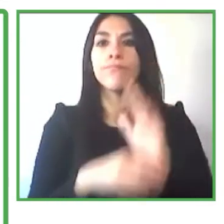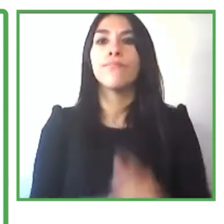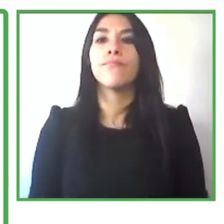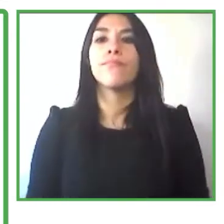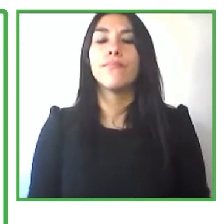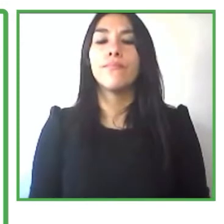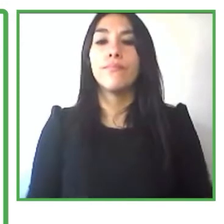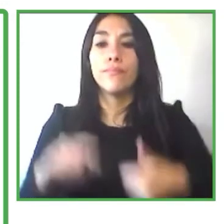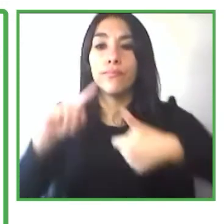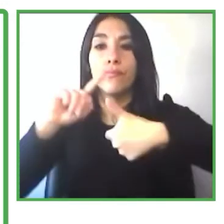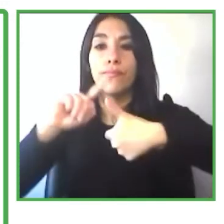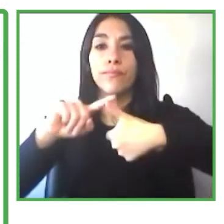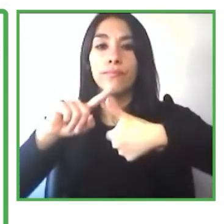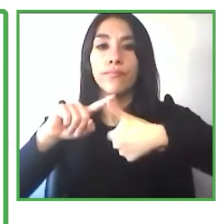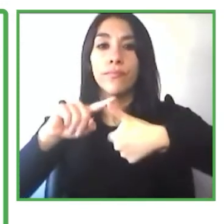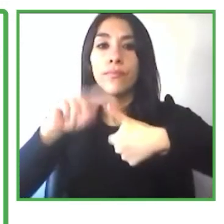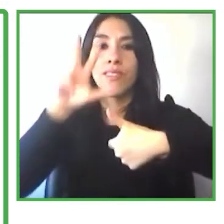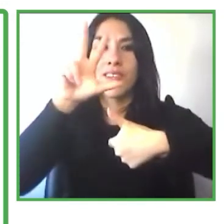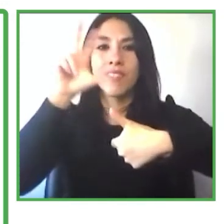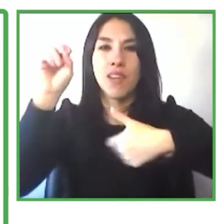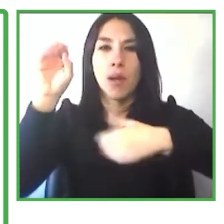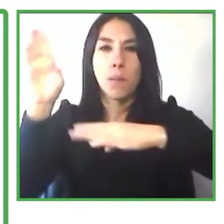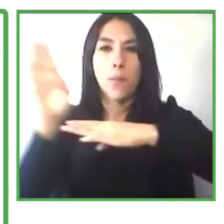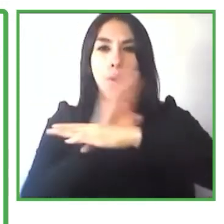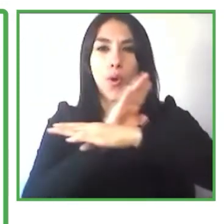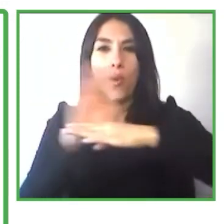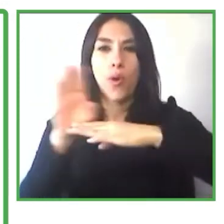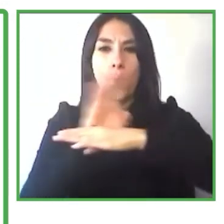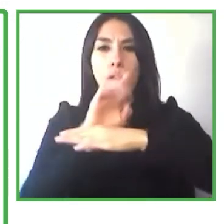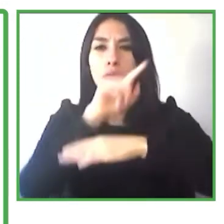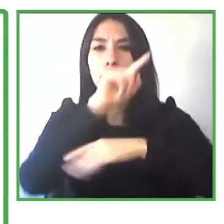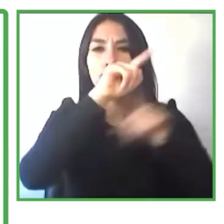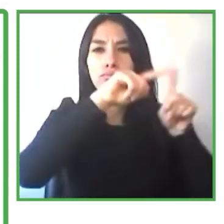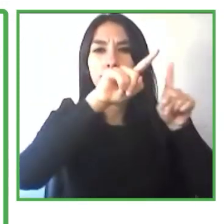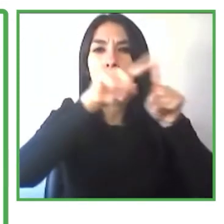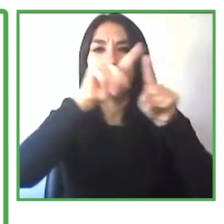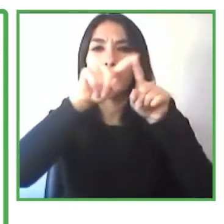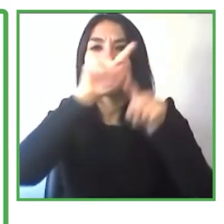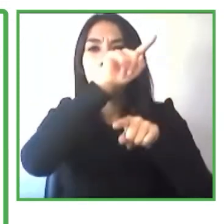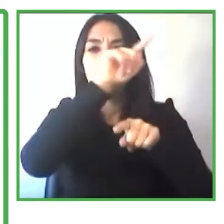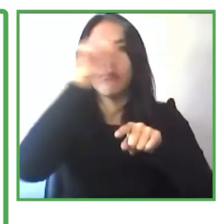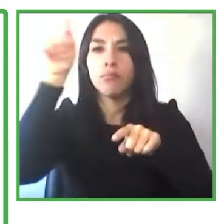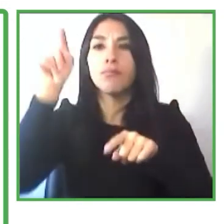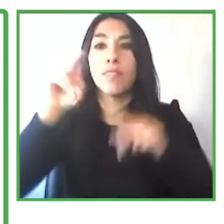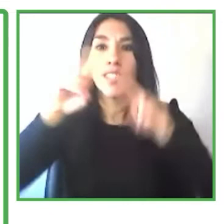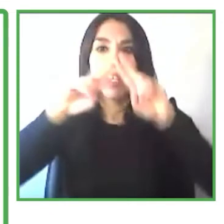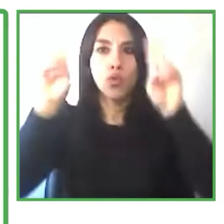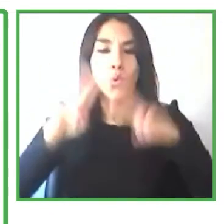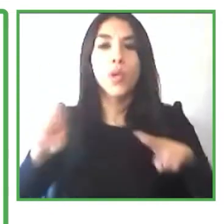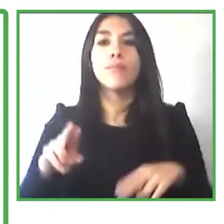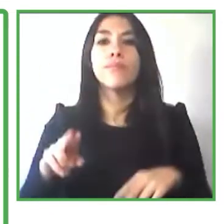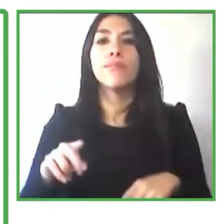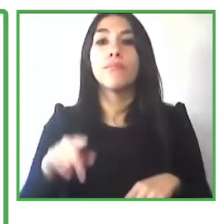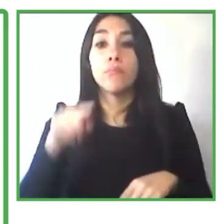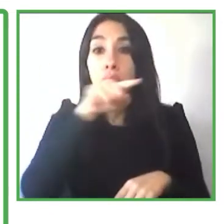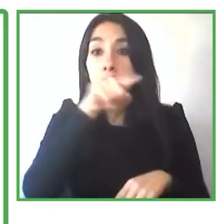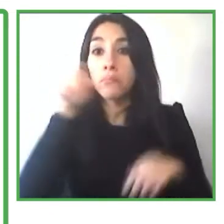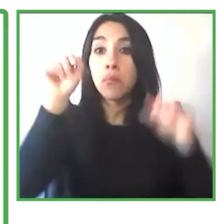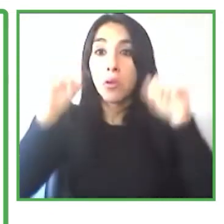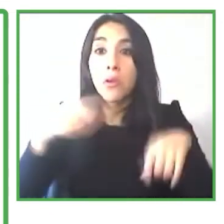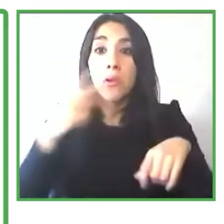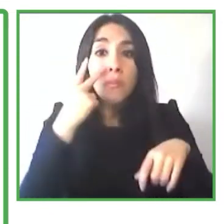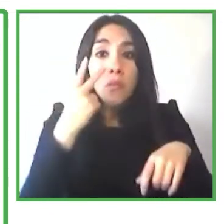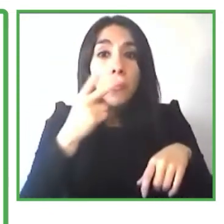derecho pueden ver en la diapositiva los logos de las empresas multinacionales de